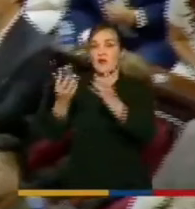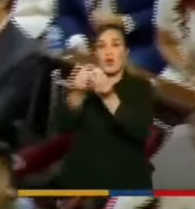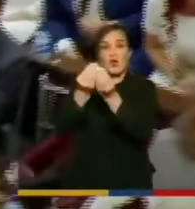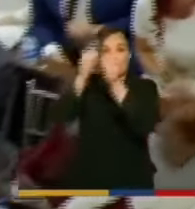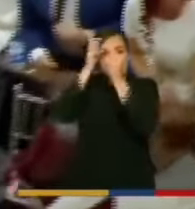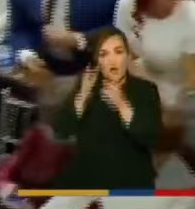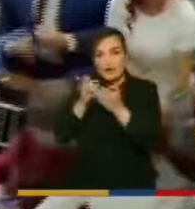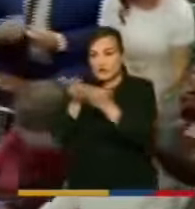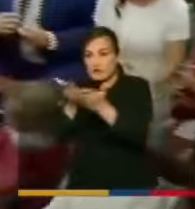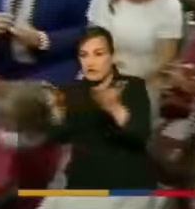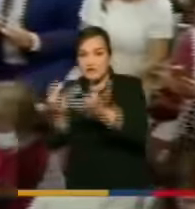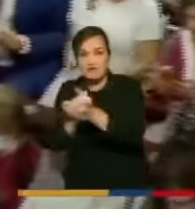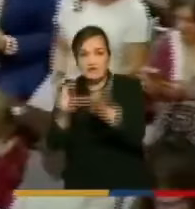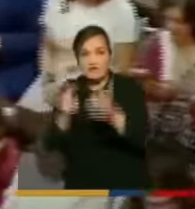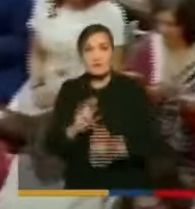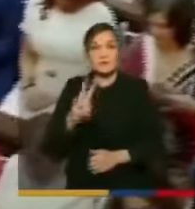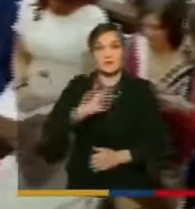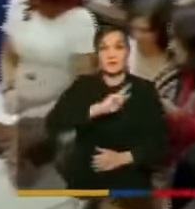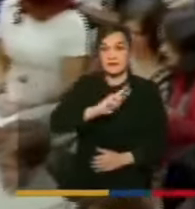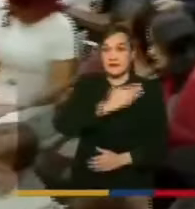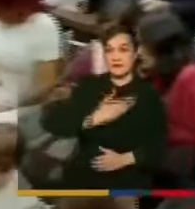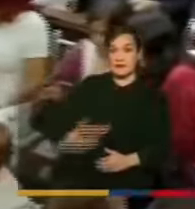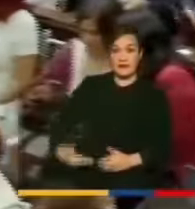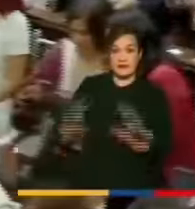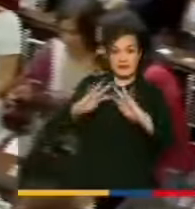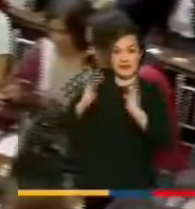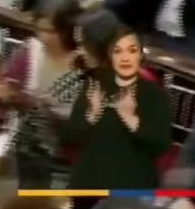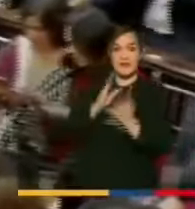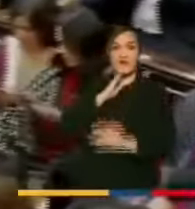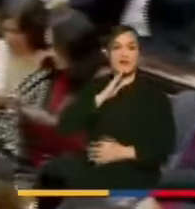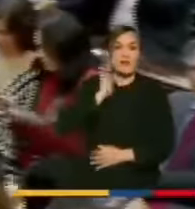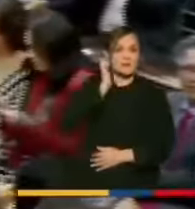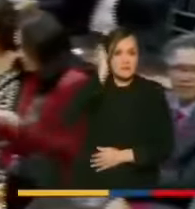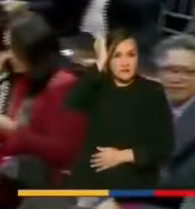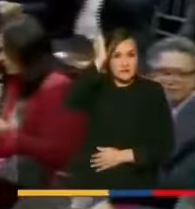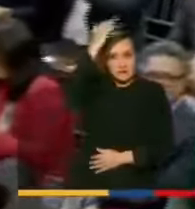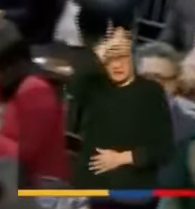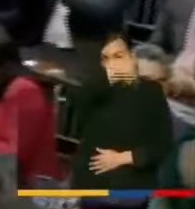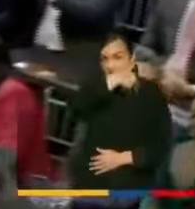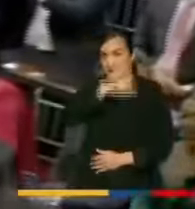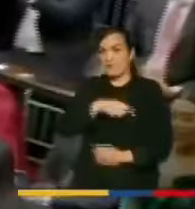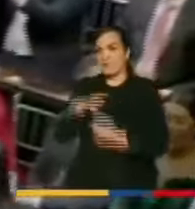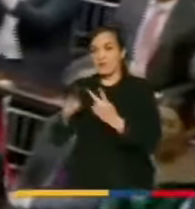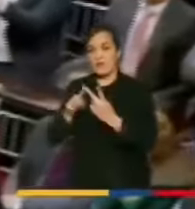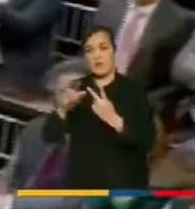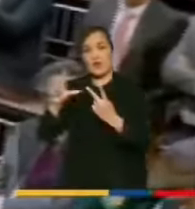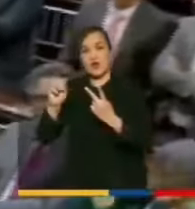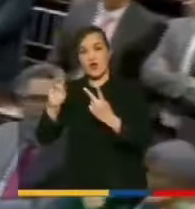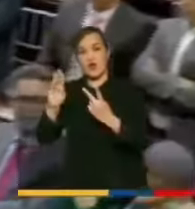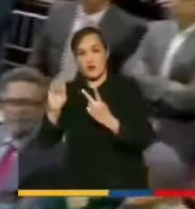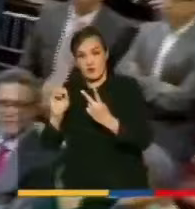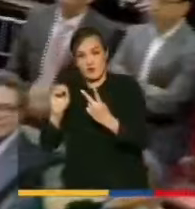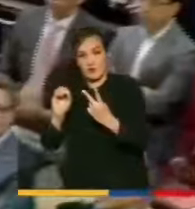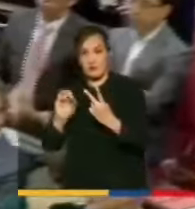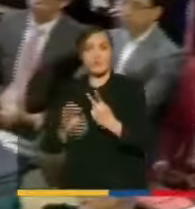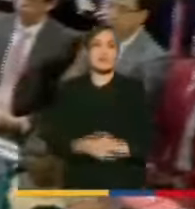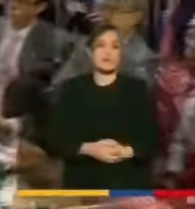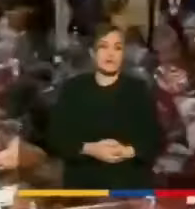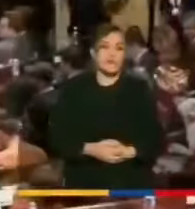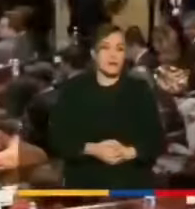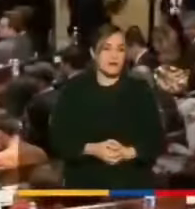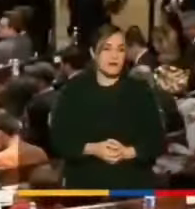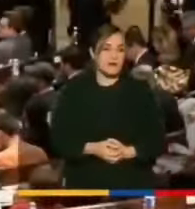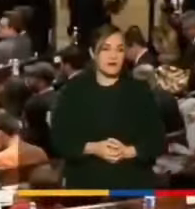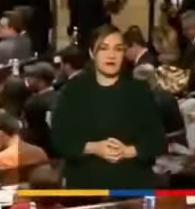Los presidentes del Senado, María José Pizarro y Didier Lobo y de la Cámara,